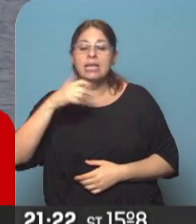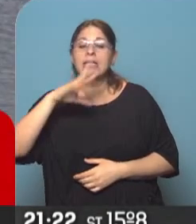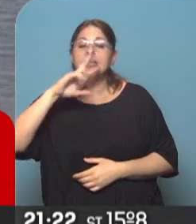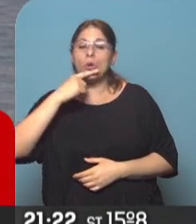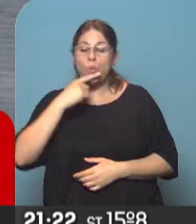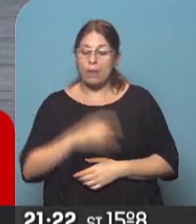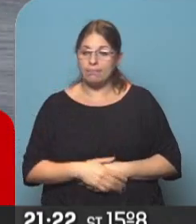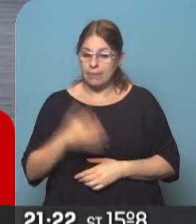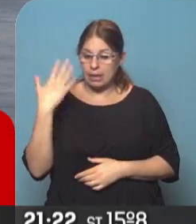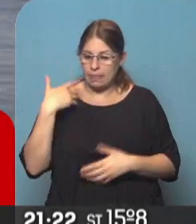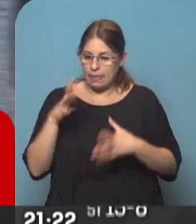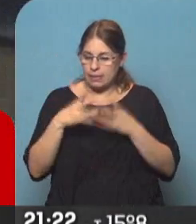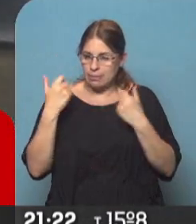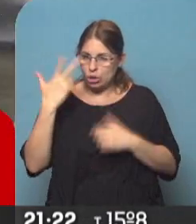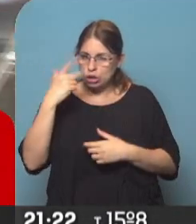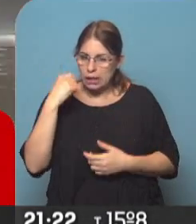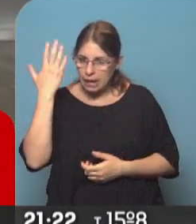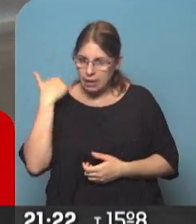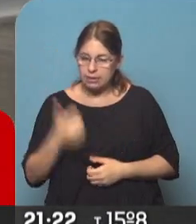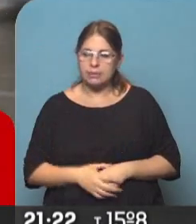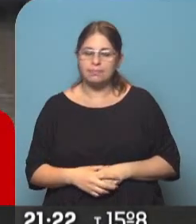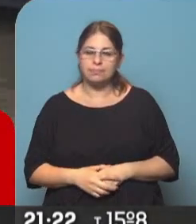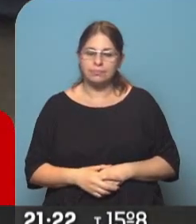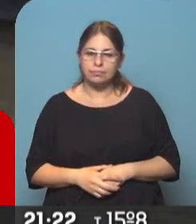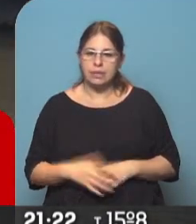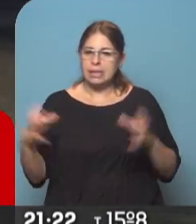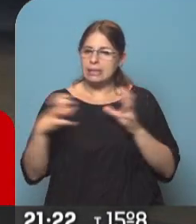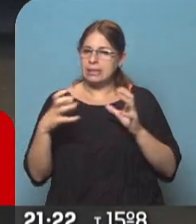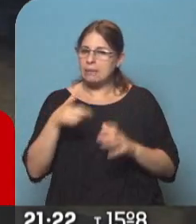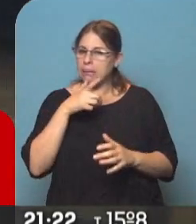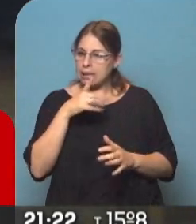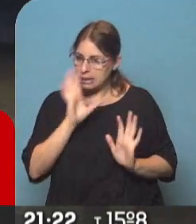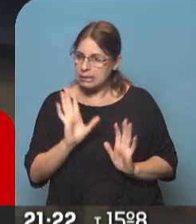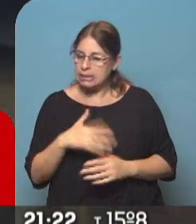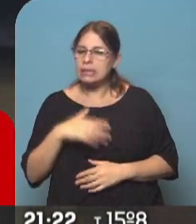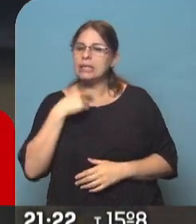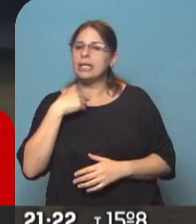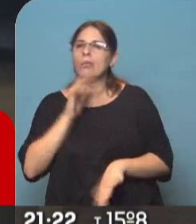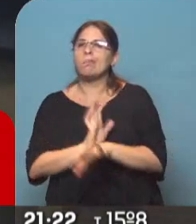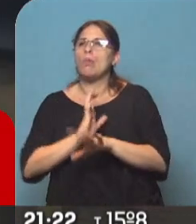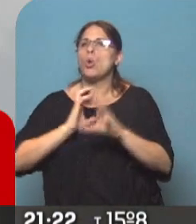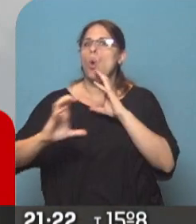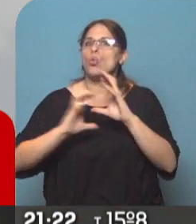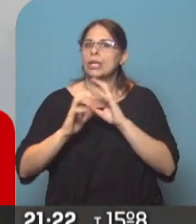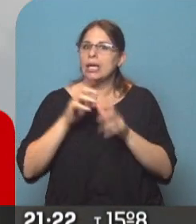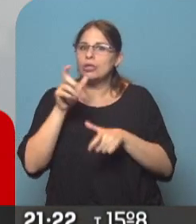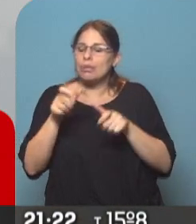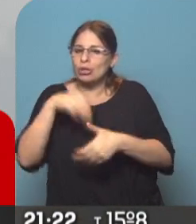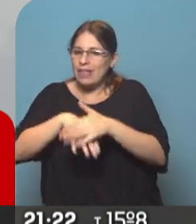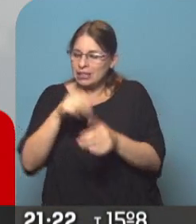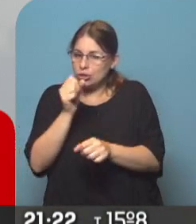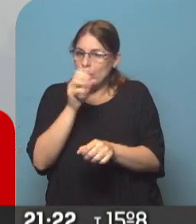que permanece desaparecido hace tres días. Señales que podrían ser compatibles con intentos de comunicación de la tripulación.